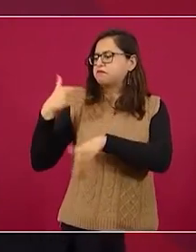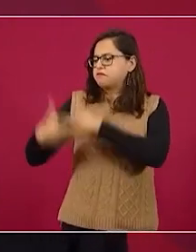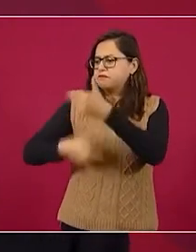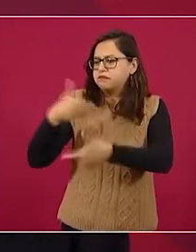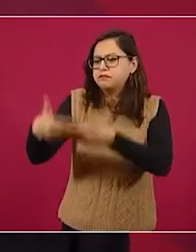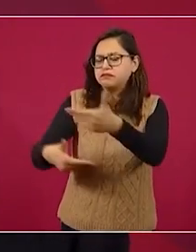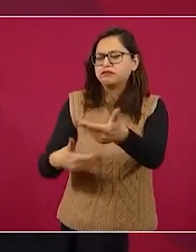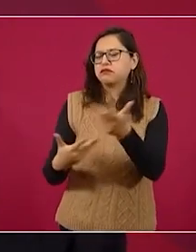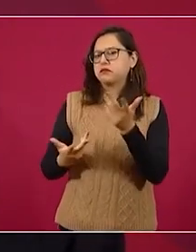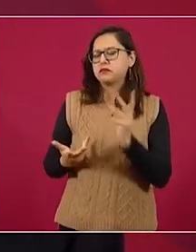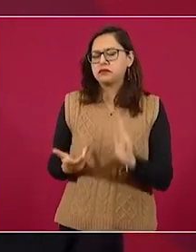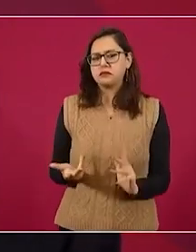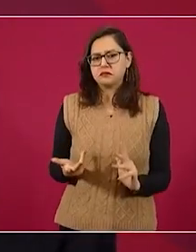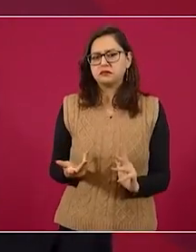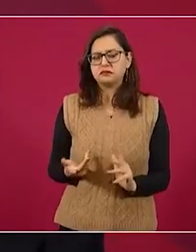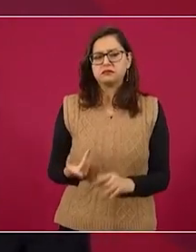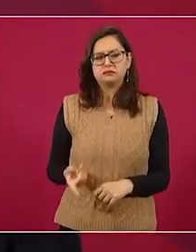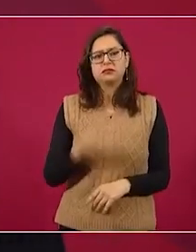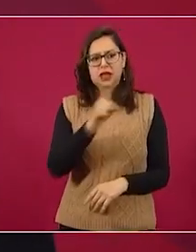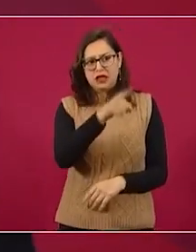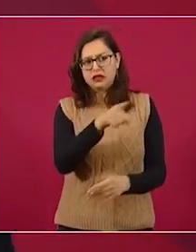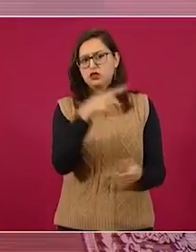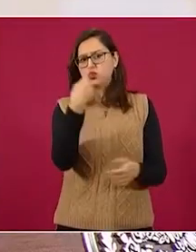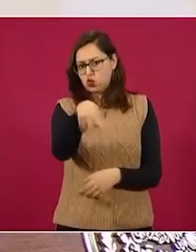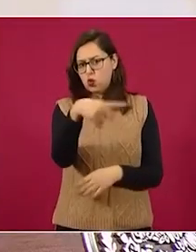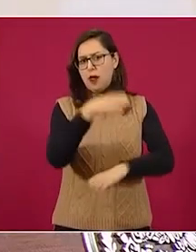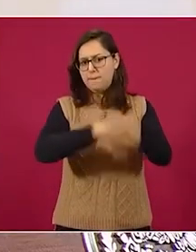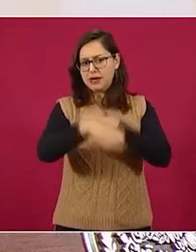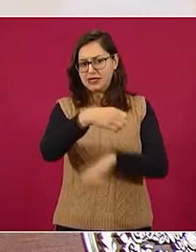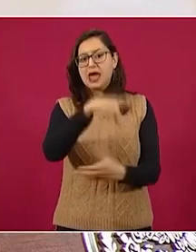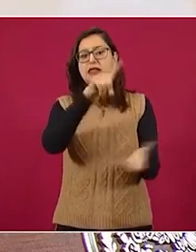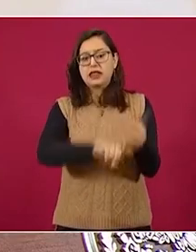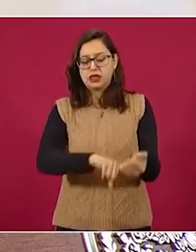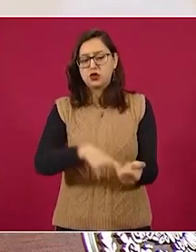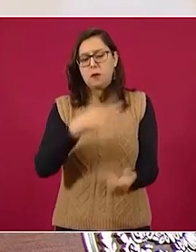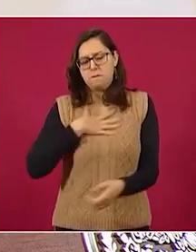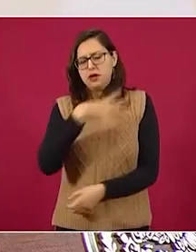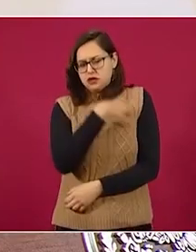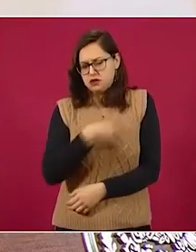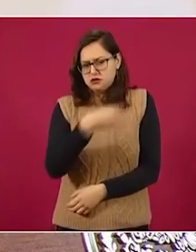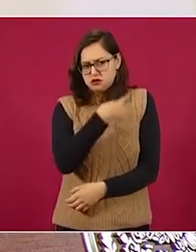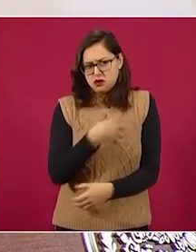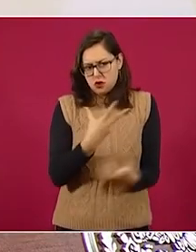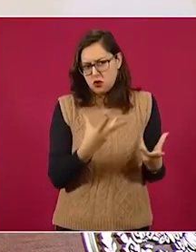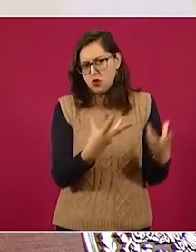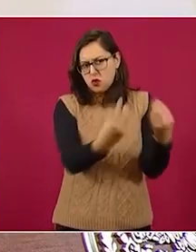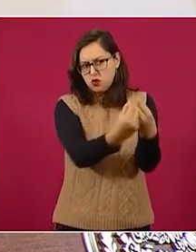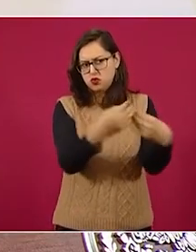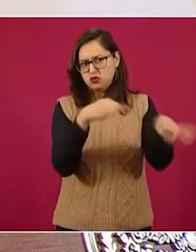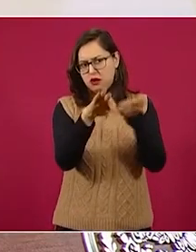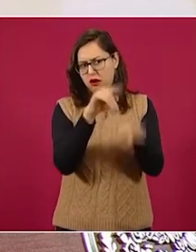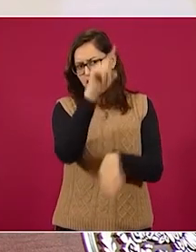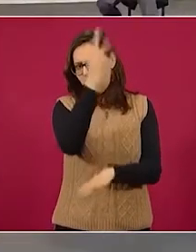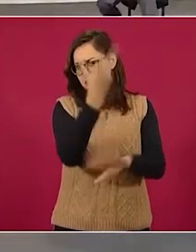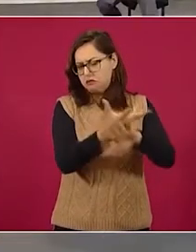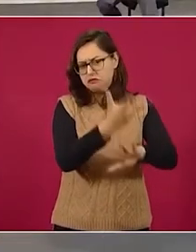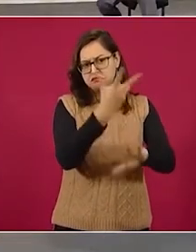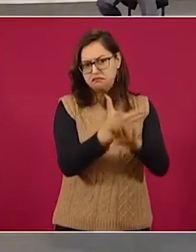José Ramón pues está trabajando en Estados Unidos,